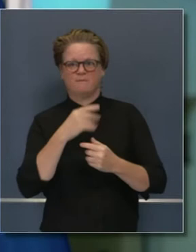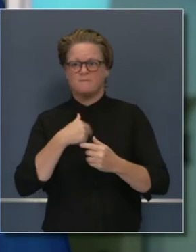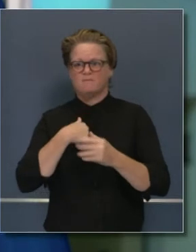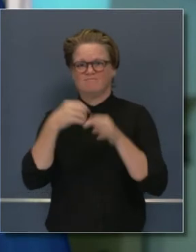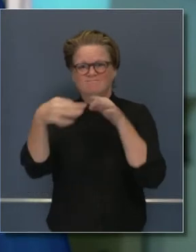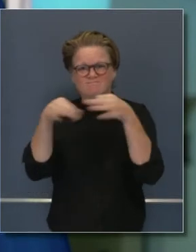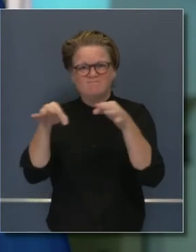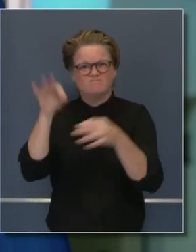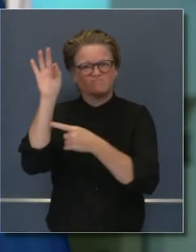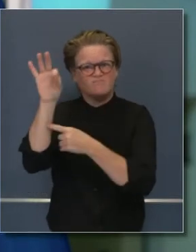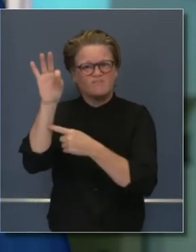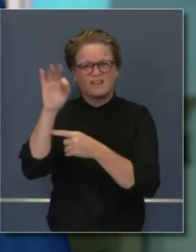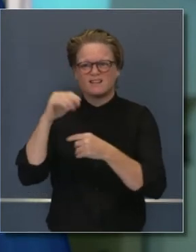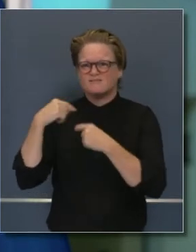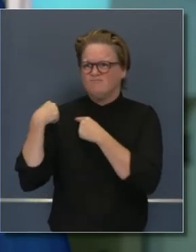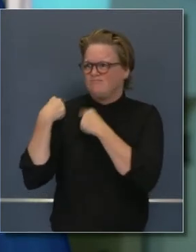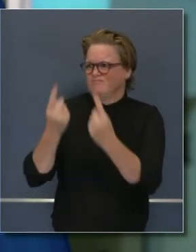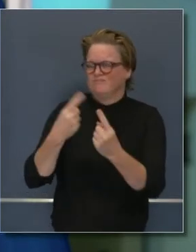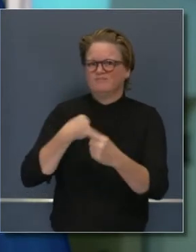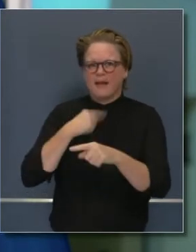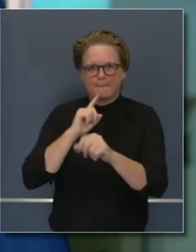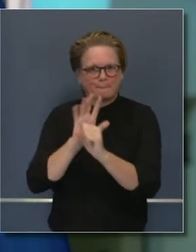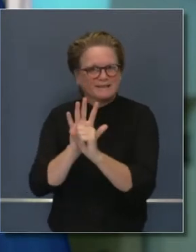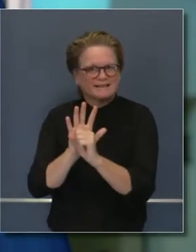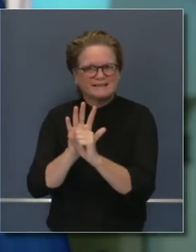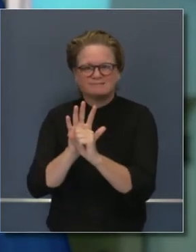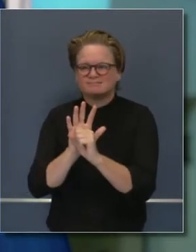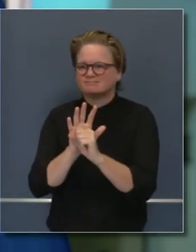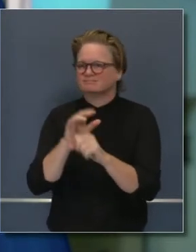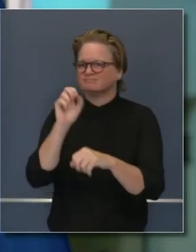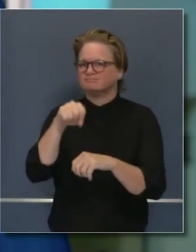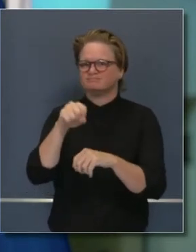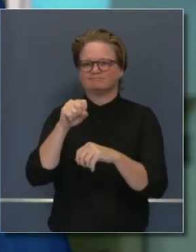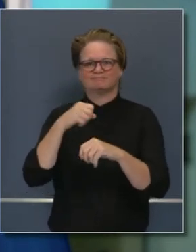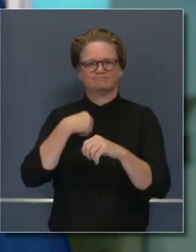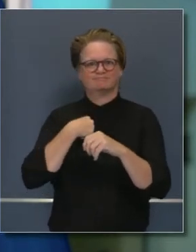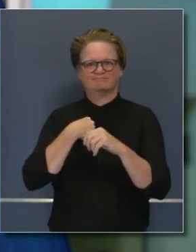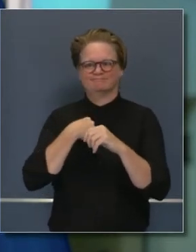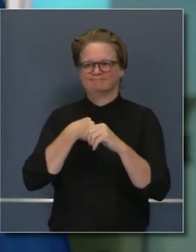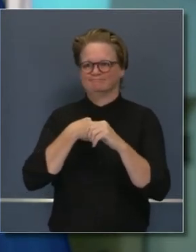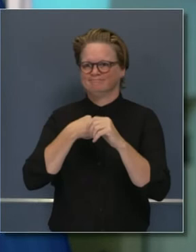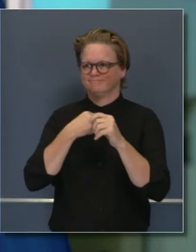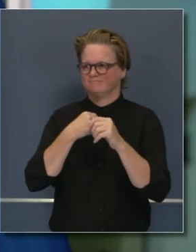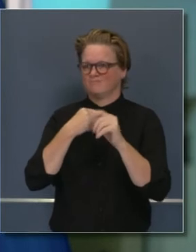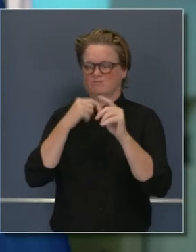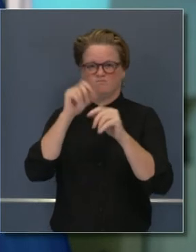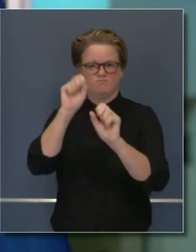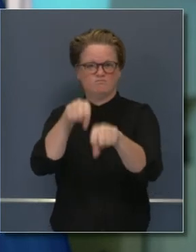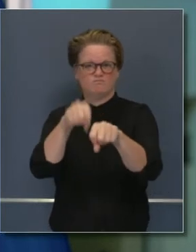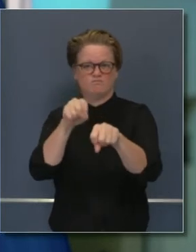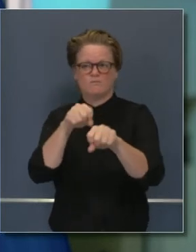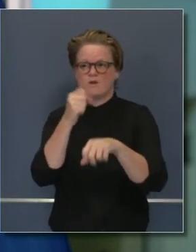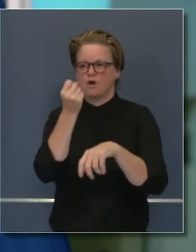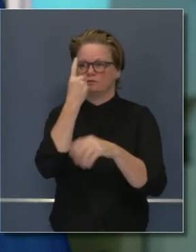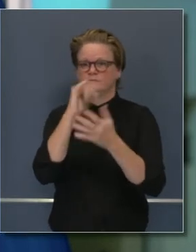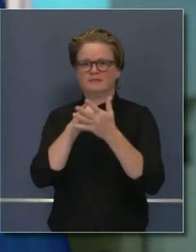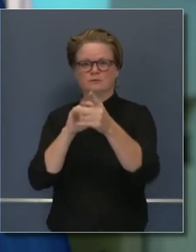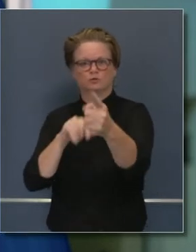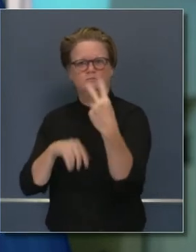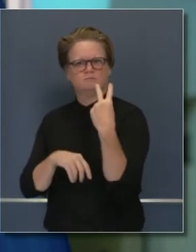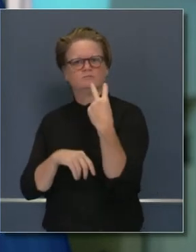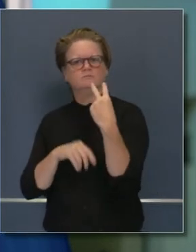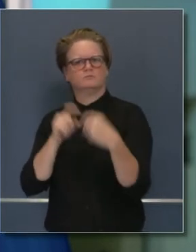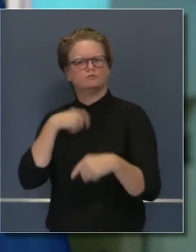Y sin importarme las reglas. No, no, no. Por muchos meses claro que he estado obedeciendo las reglas. Yo espero mucho de ustedes. Yo espero